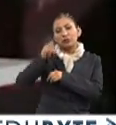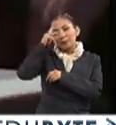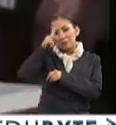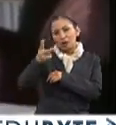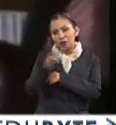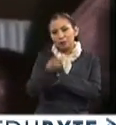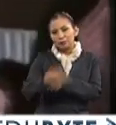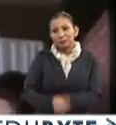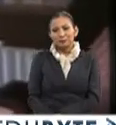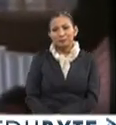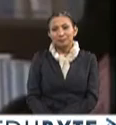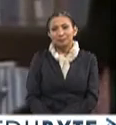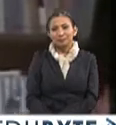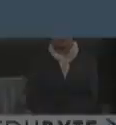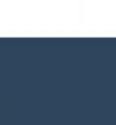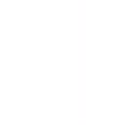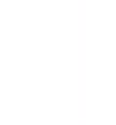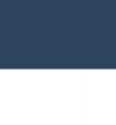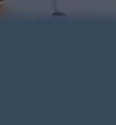mexicanos.